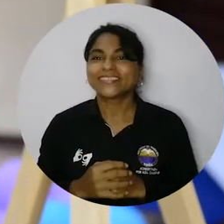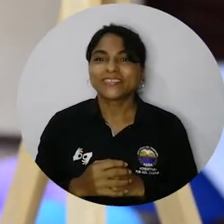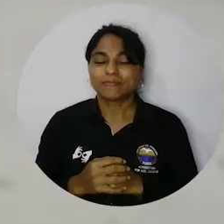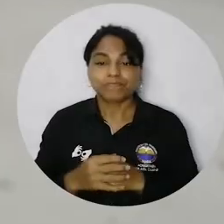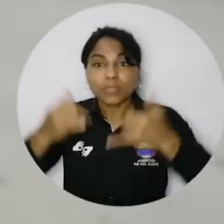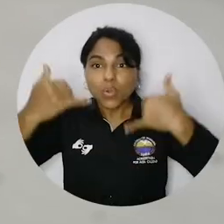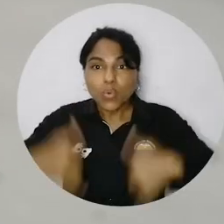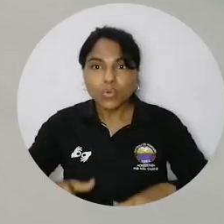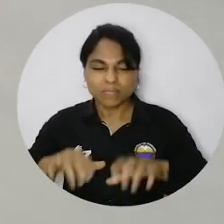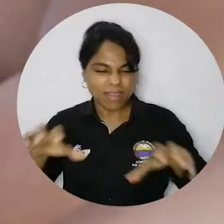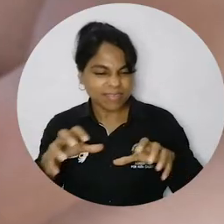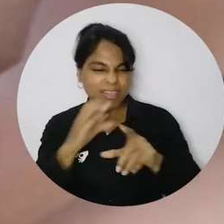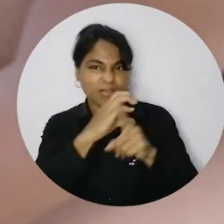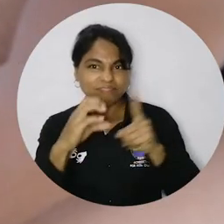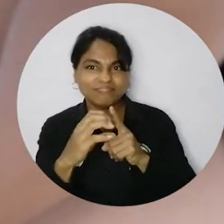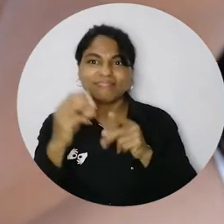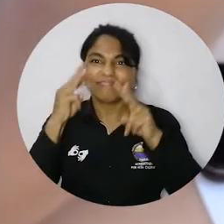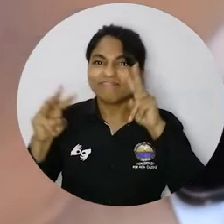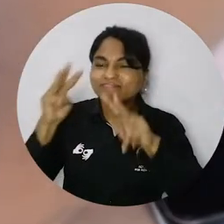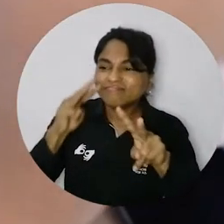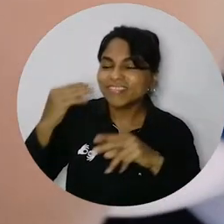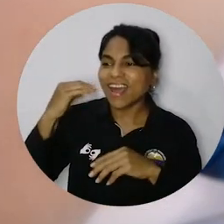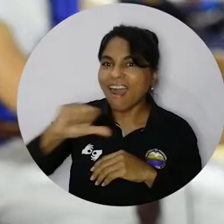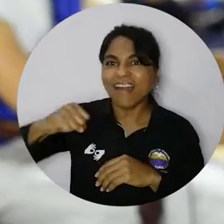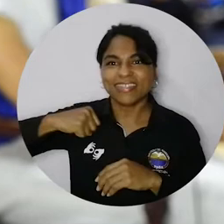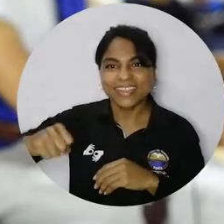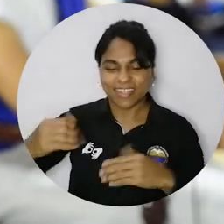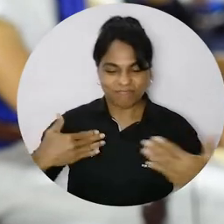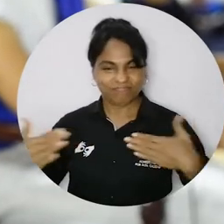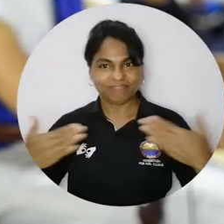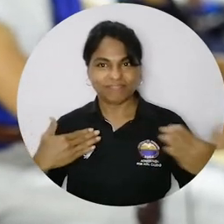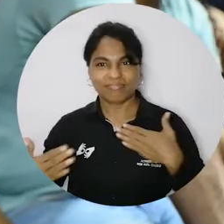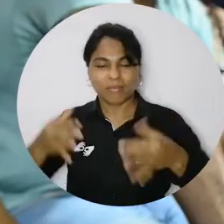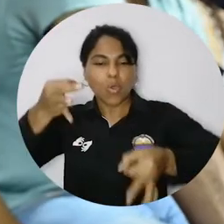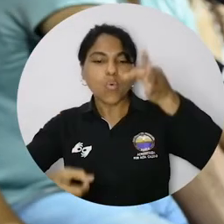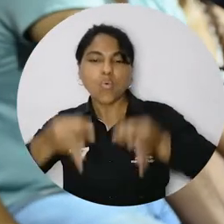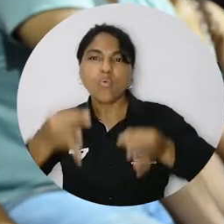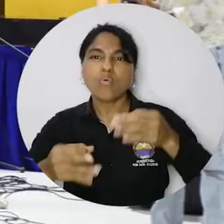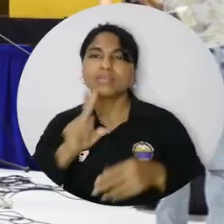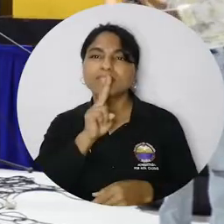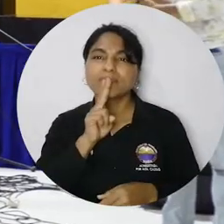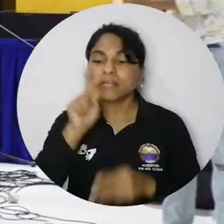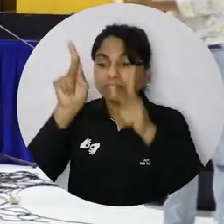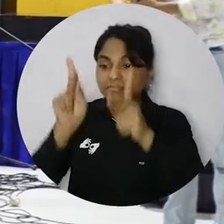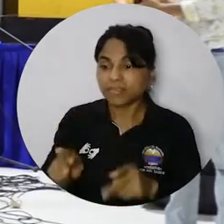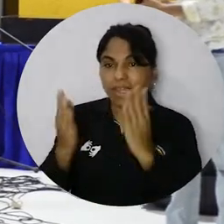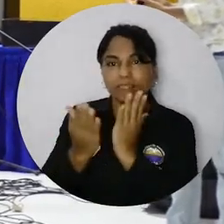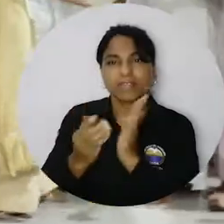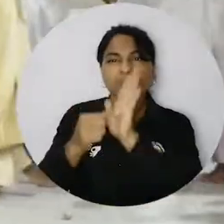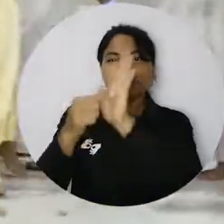cierre se realizaron actividades culturales como el Museo de la Mujer y el Derecho y un performance de juicio romano en el que los estudiantes